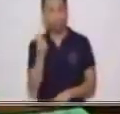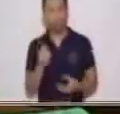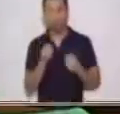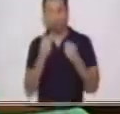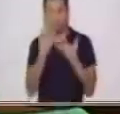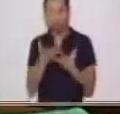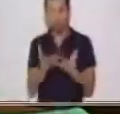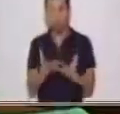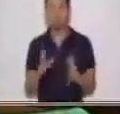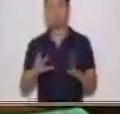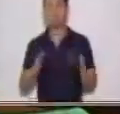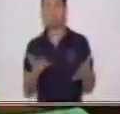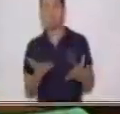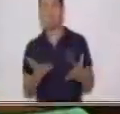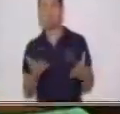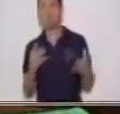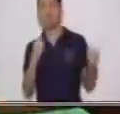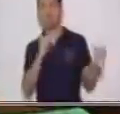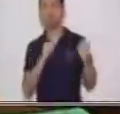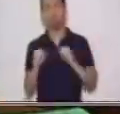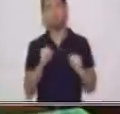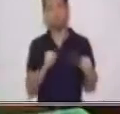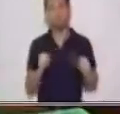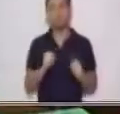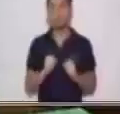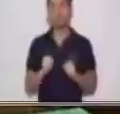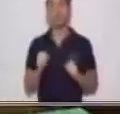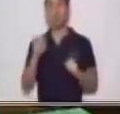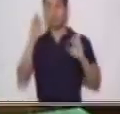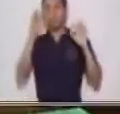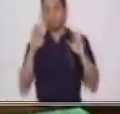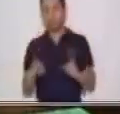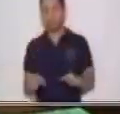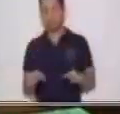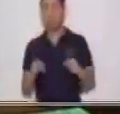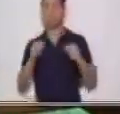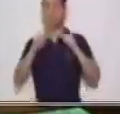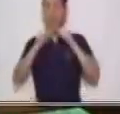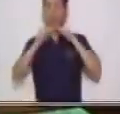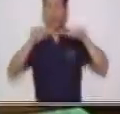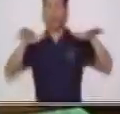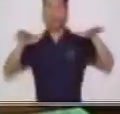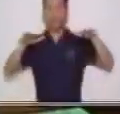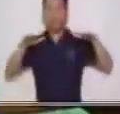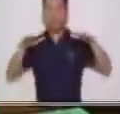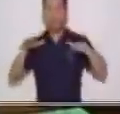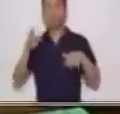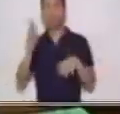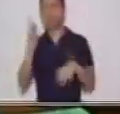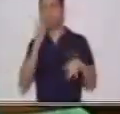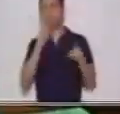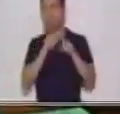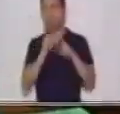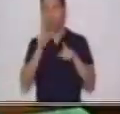esencia, estado y acción de las personas, animales y objetos. Entonces,